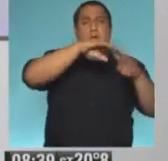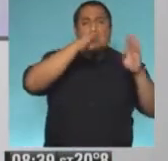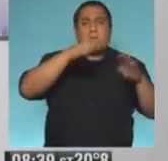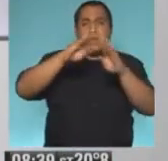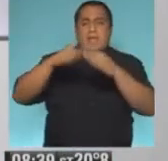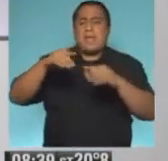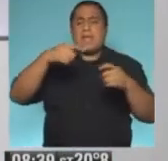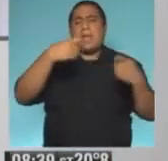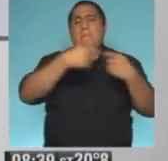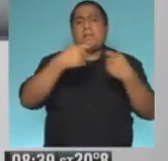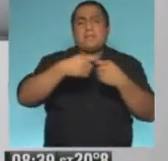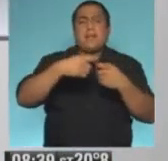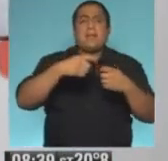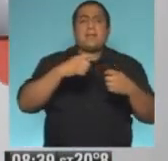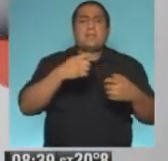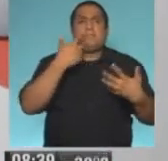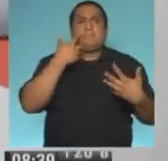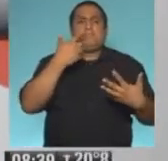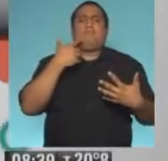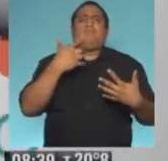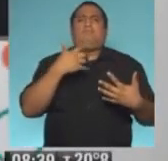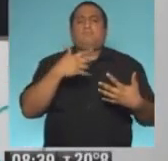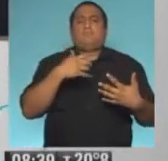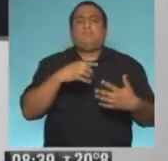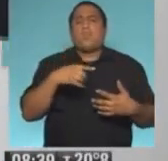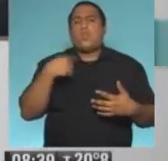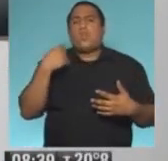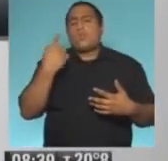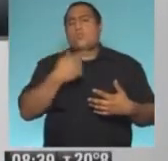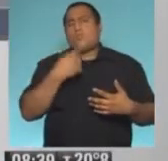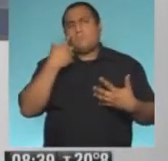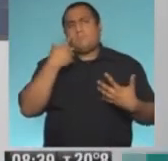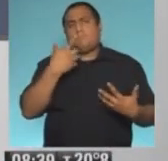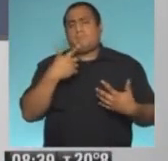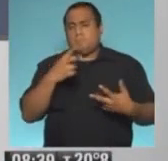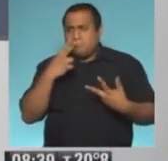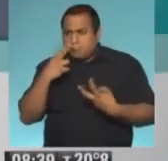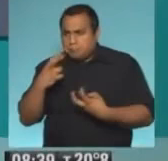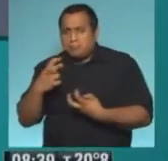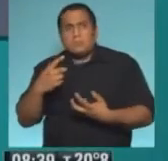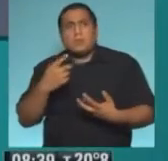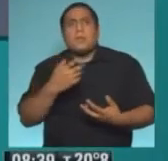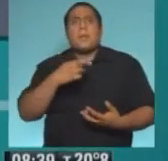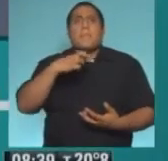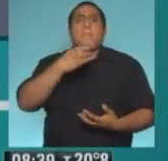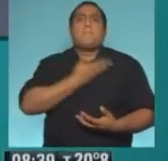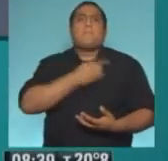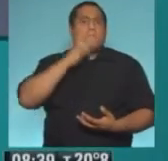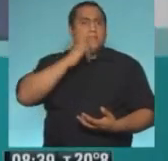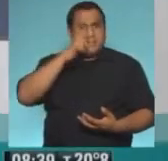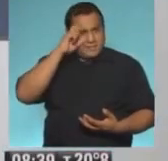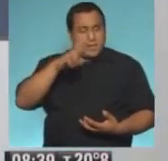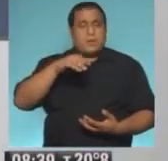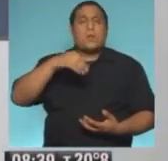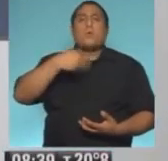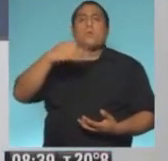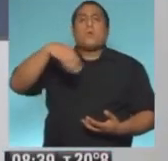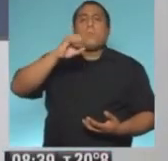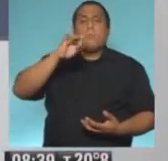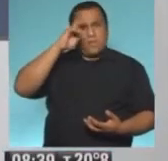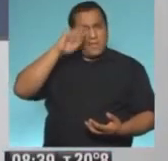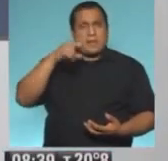internacionales y las más conocidas que nosotros hemos investigado. Pfizer es una de ellas, también Moderna, que es la